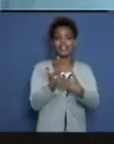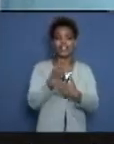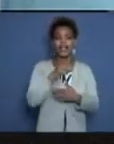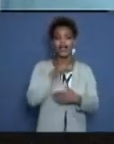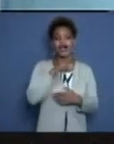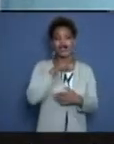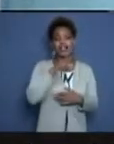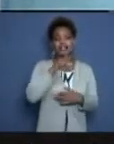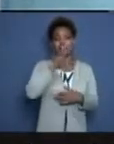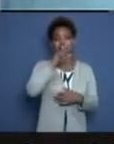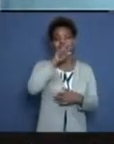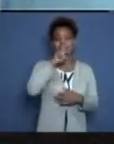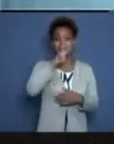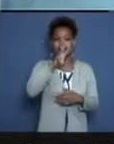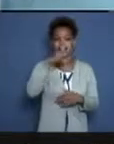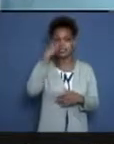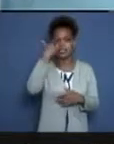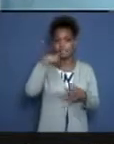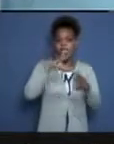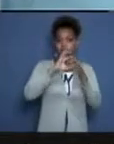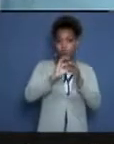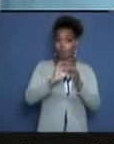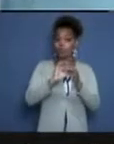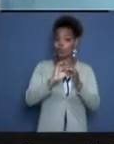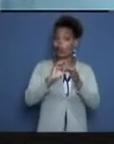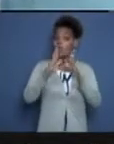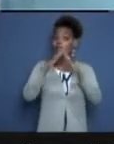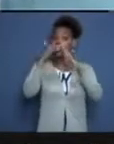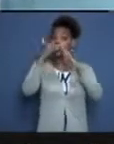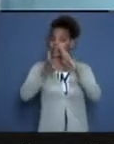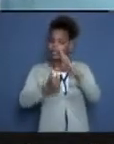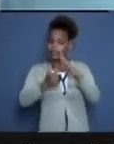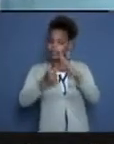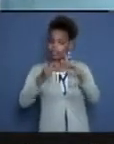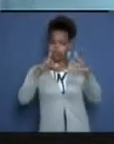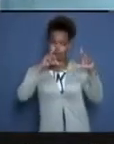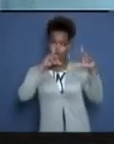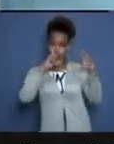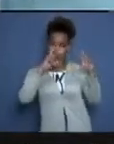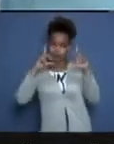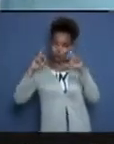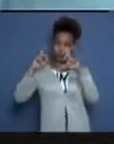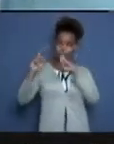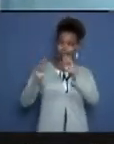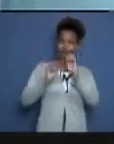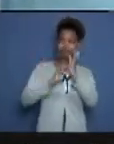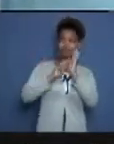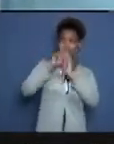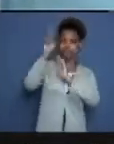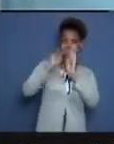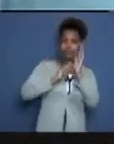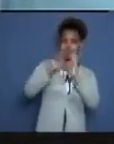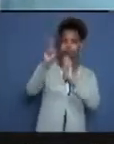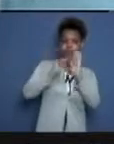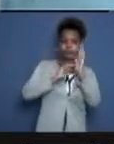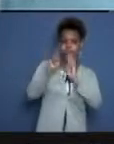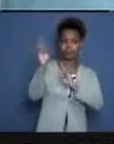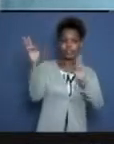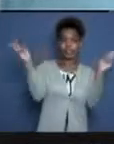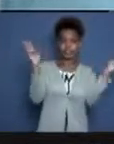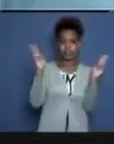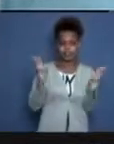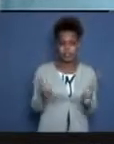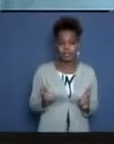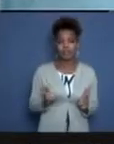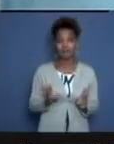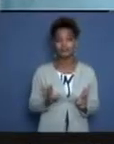medidas de protección, por supuesto, para publicar sus fotos en Internet y los videos que se puedan publicar en redes sociales. Y bueno,